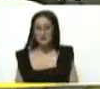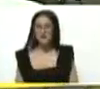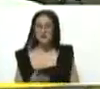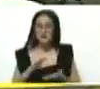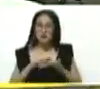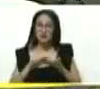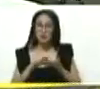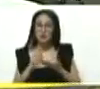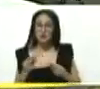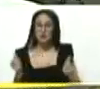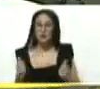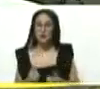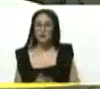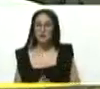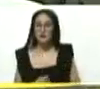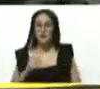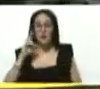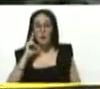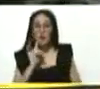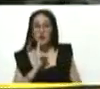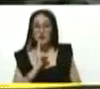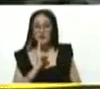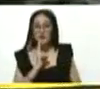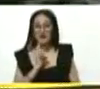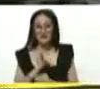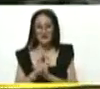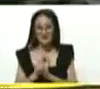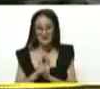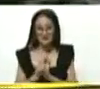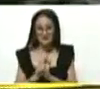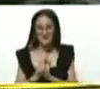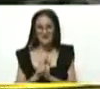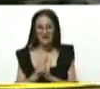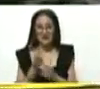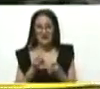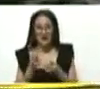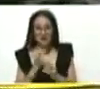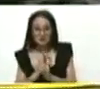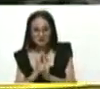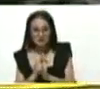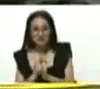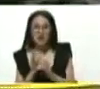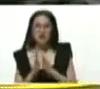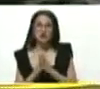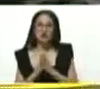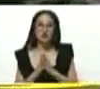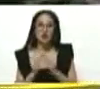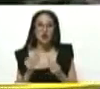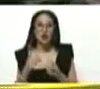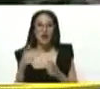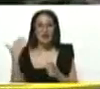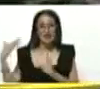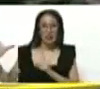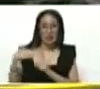solución con el Bolívar Digital y las transacciones digitales a toda la guerra que nos hicieron a la moneda.